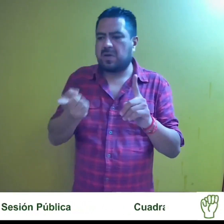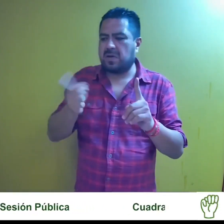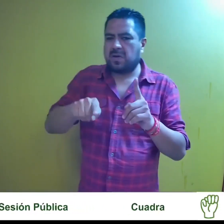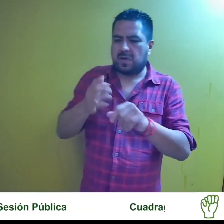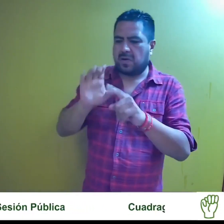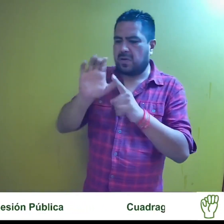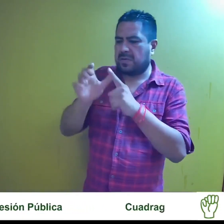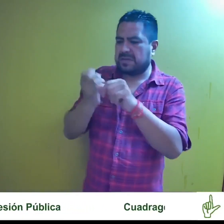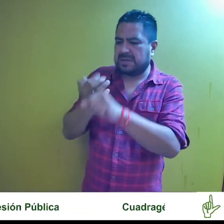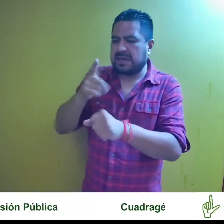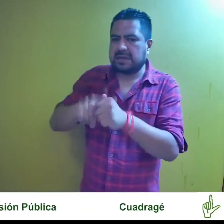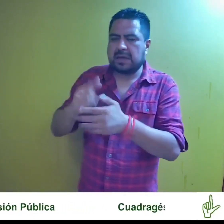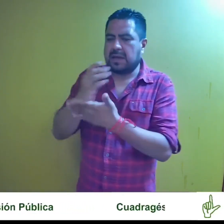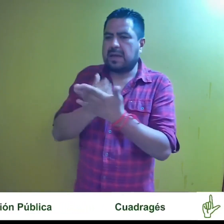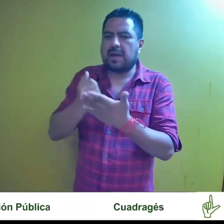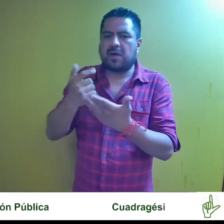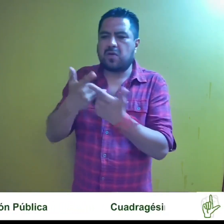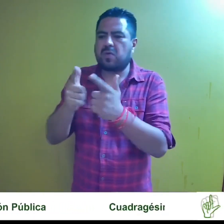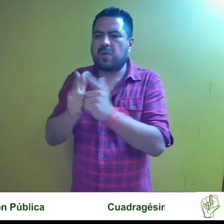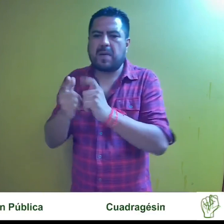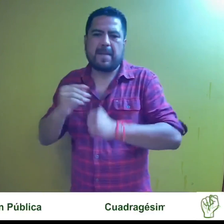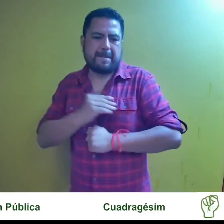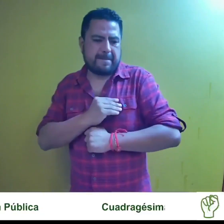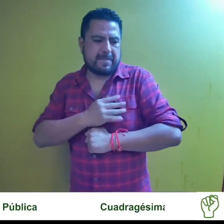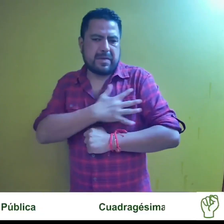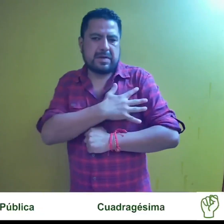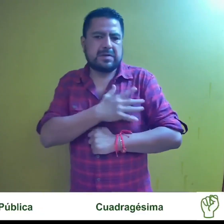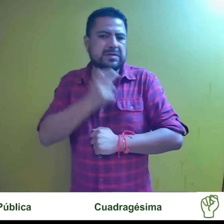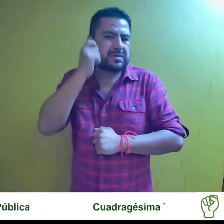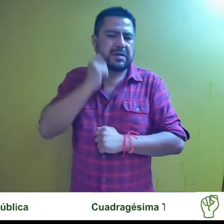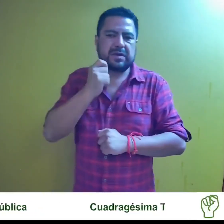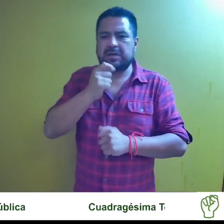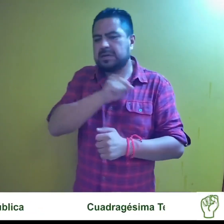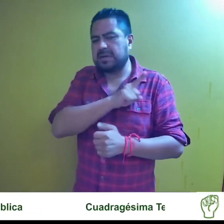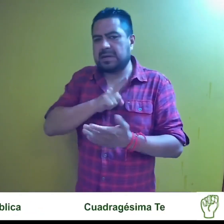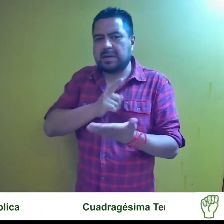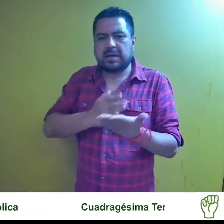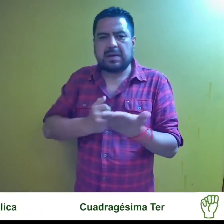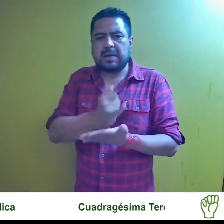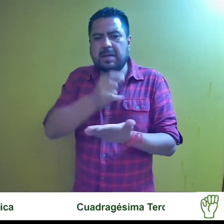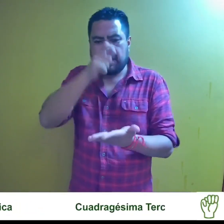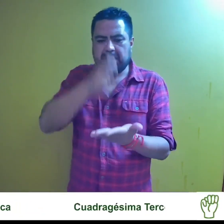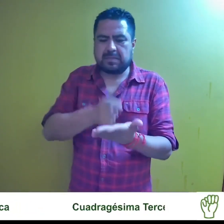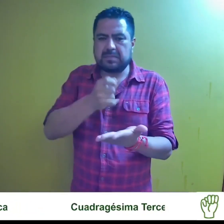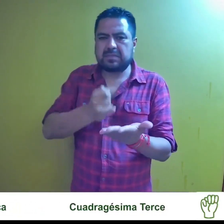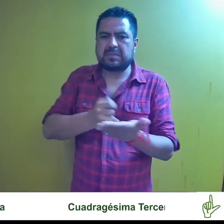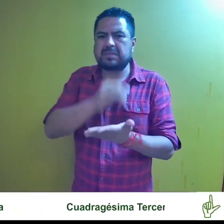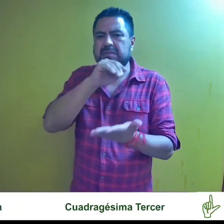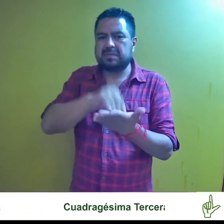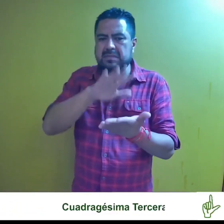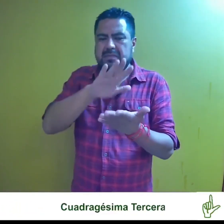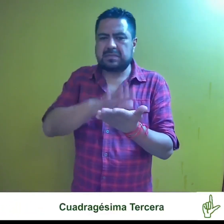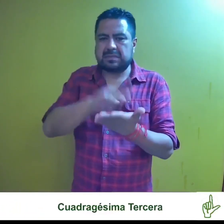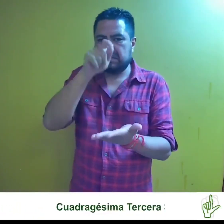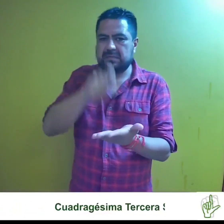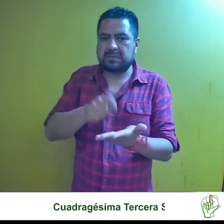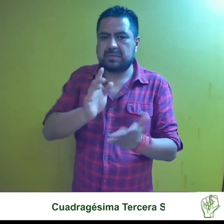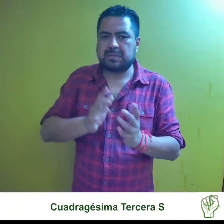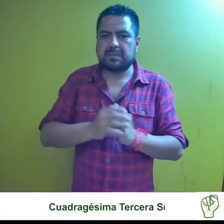Estatal de Garantías del Partido del Bienestar Guerrero dicte resolución en el plazo y términos establecidos en la sentencia.